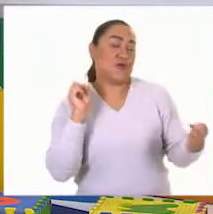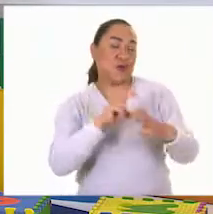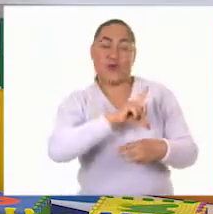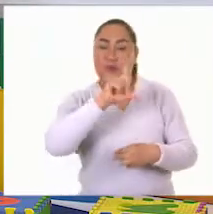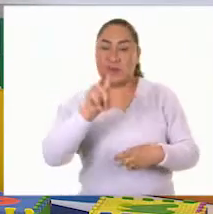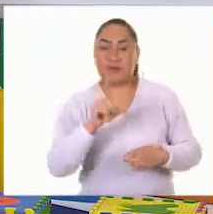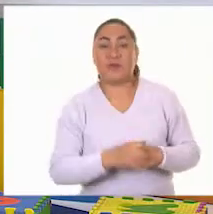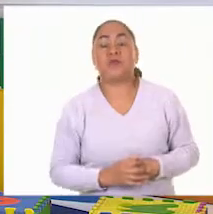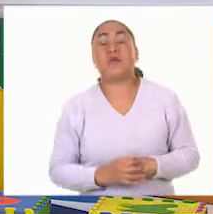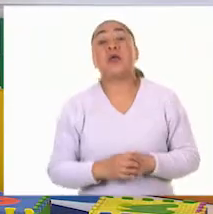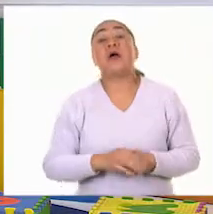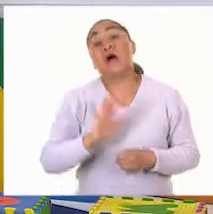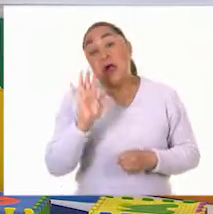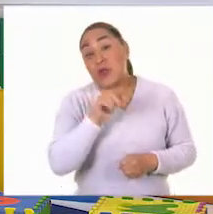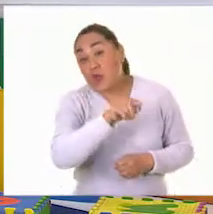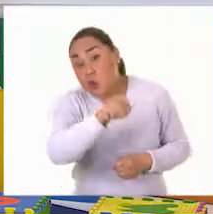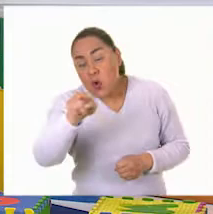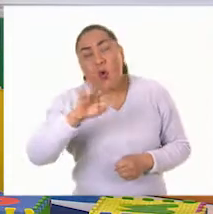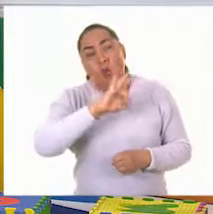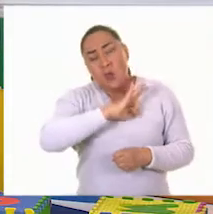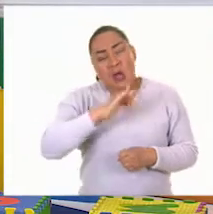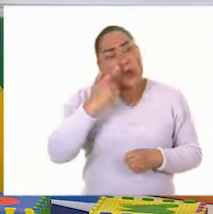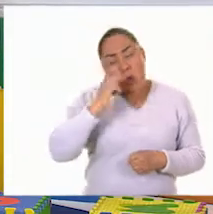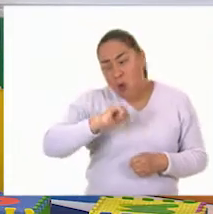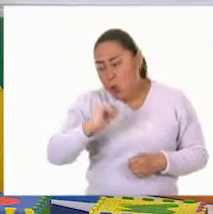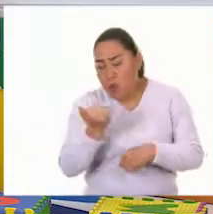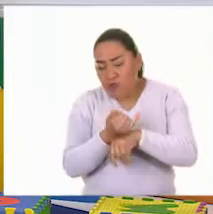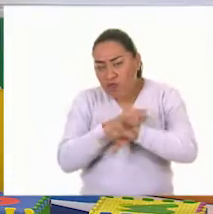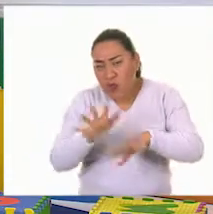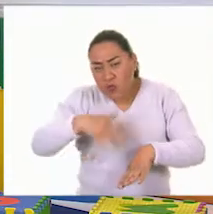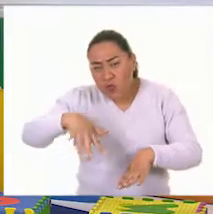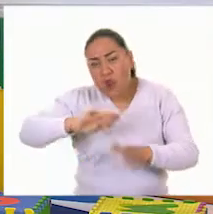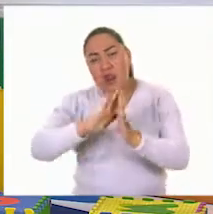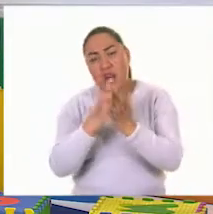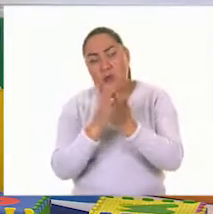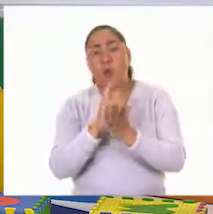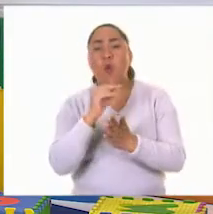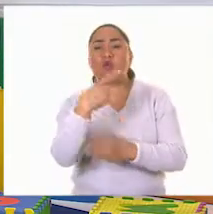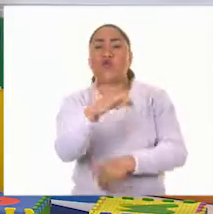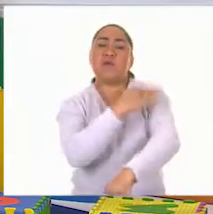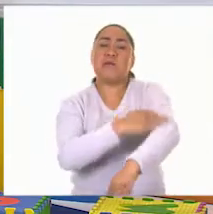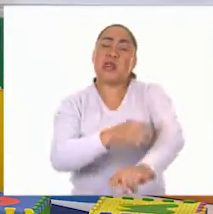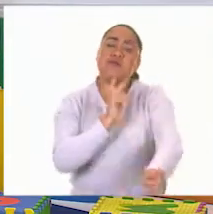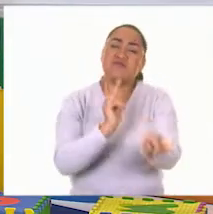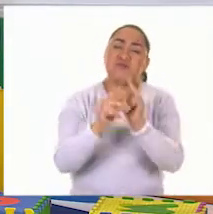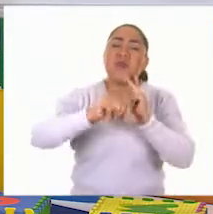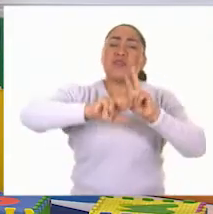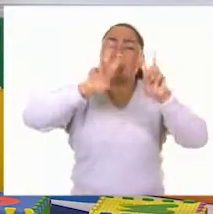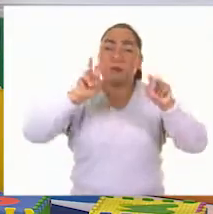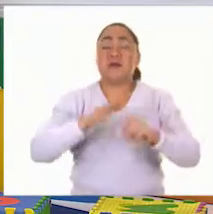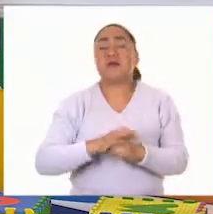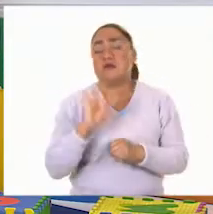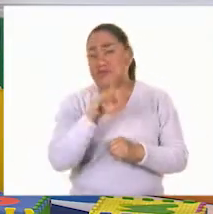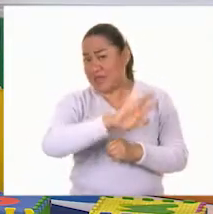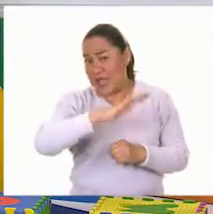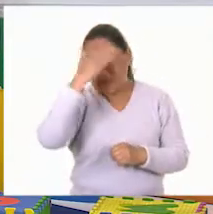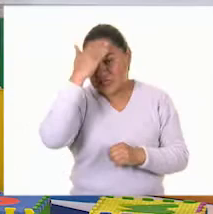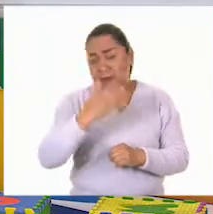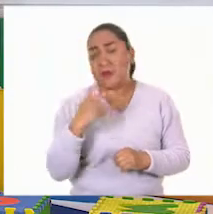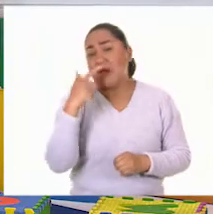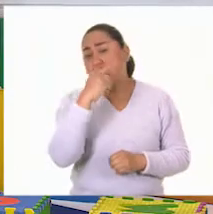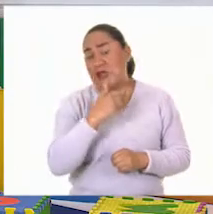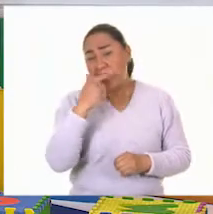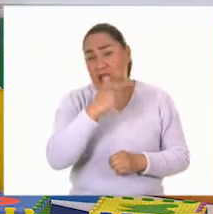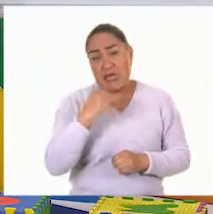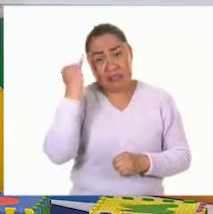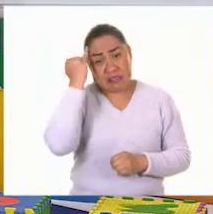y para ti si te es posible consulta otros libros y comenta el tema de hoy con tu familia si tienes la fortuna de hablar una lengua indígena aprovecha